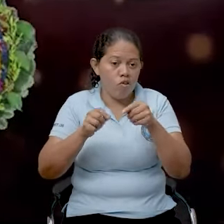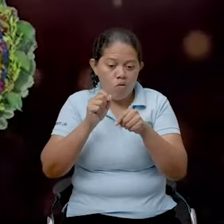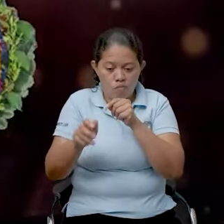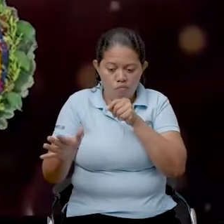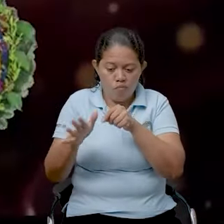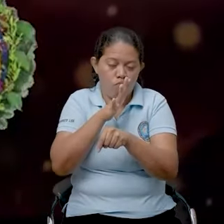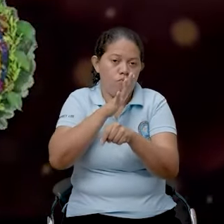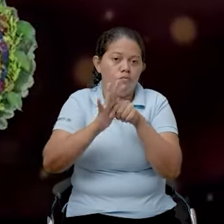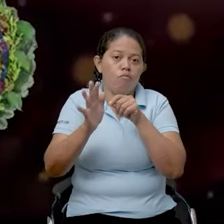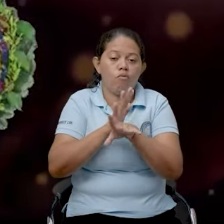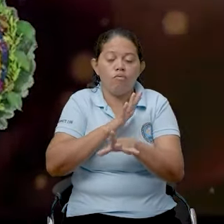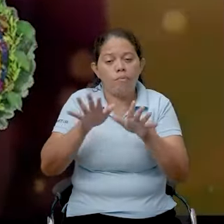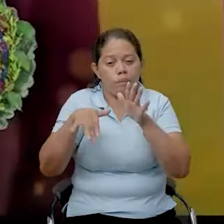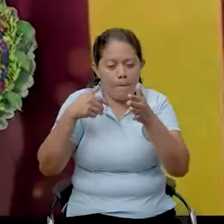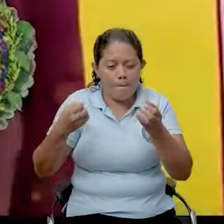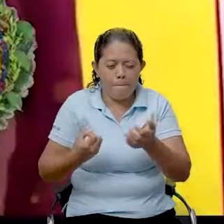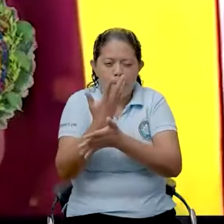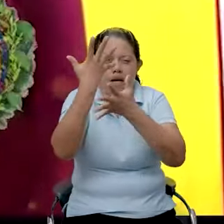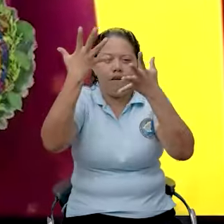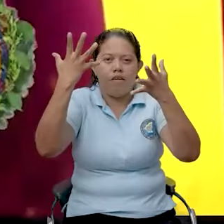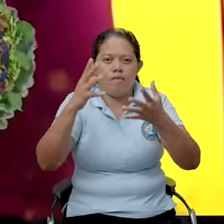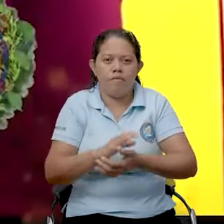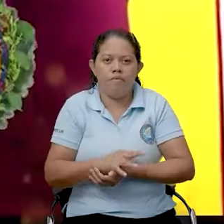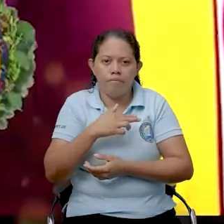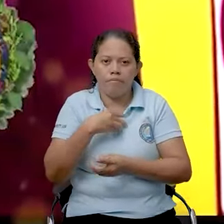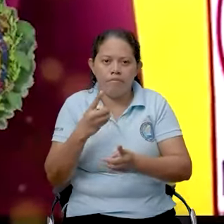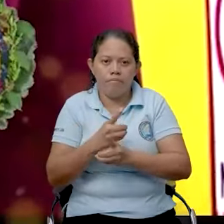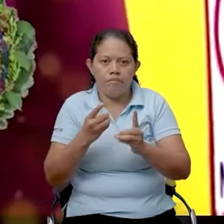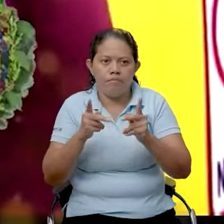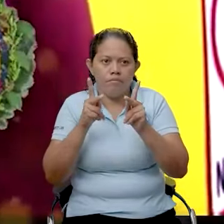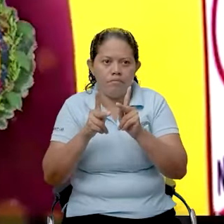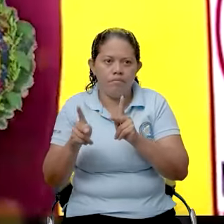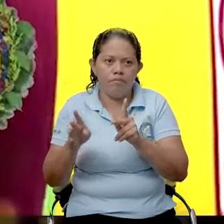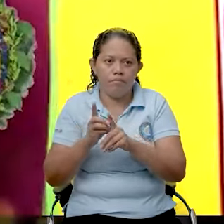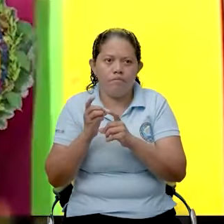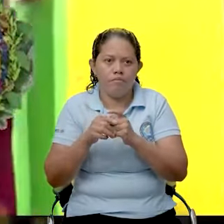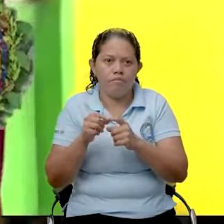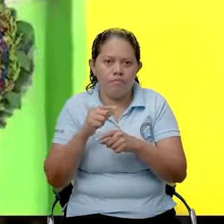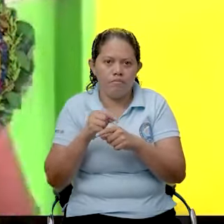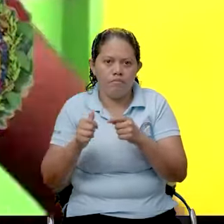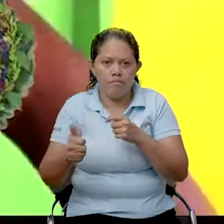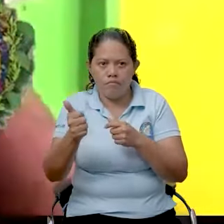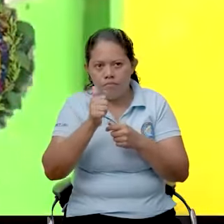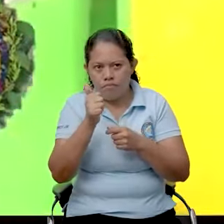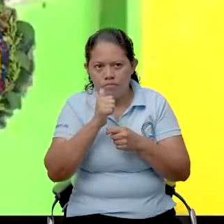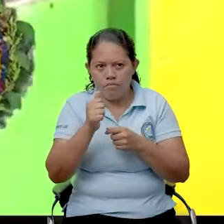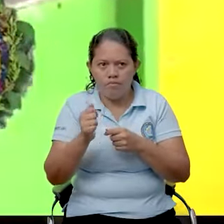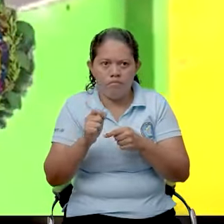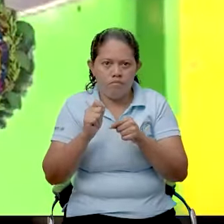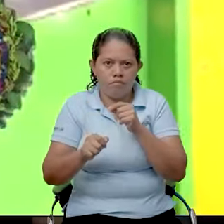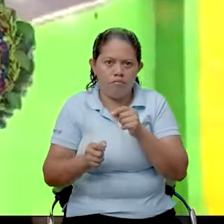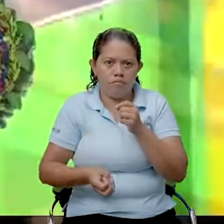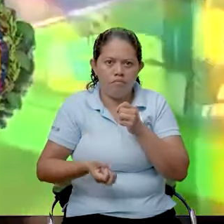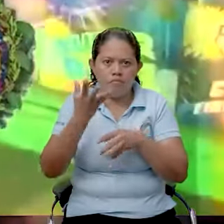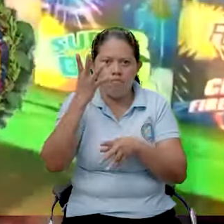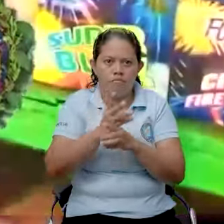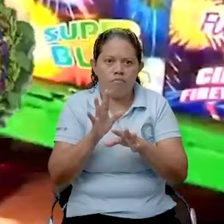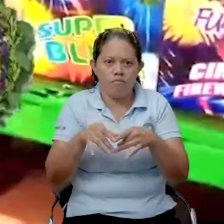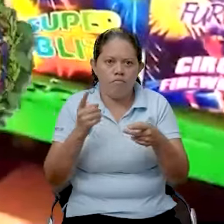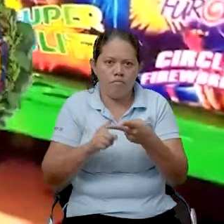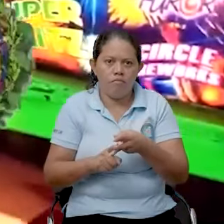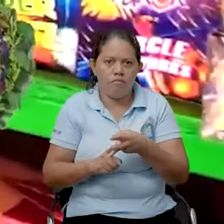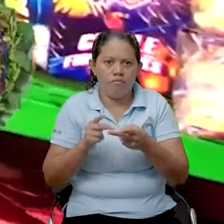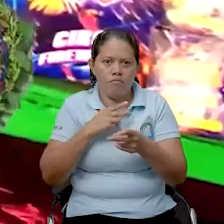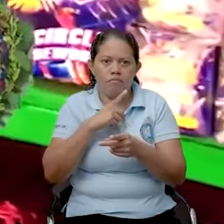podría activarlos y provocar tragedias. Evitemos que personas bajo los efectos del alcohol manipulen algún tipo de pólvora.